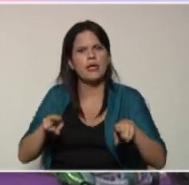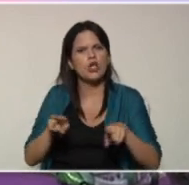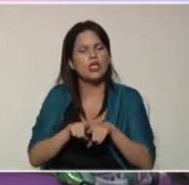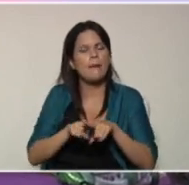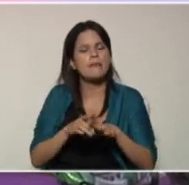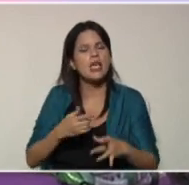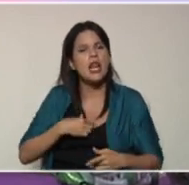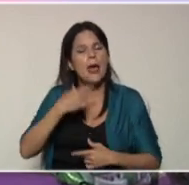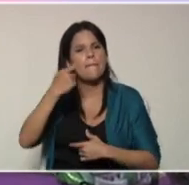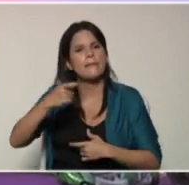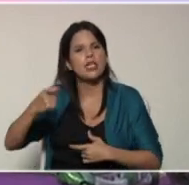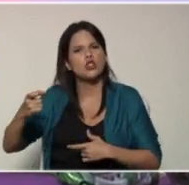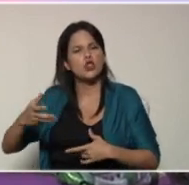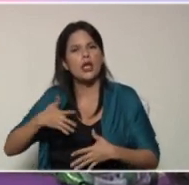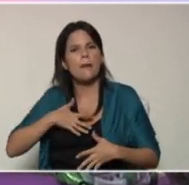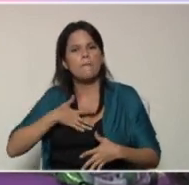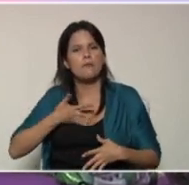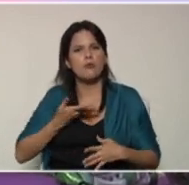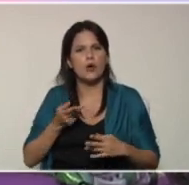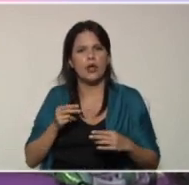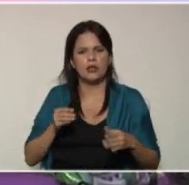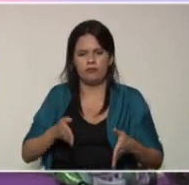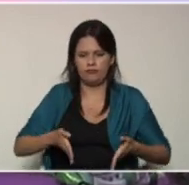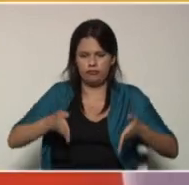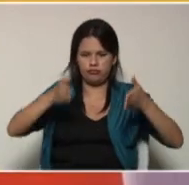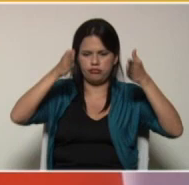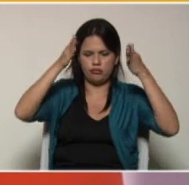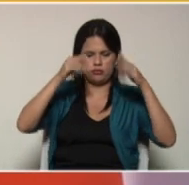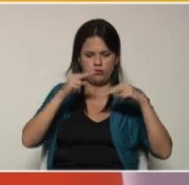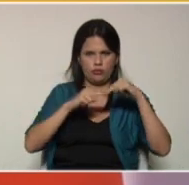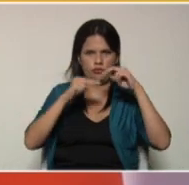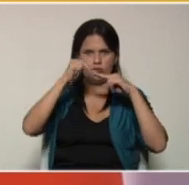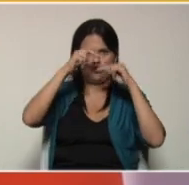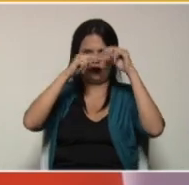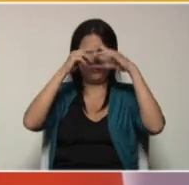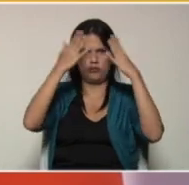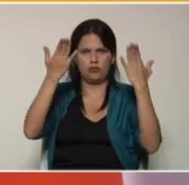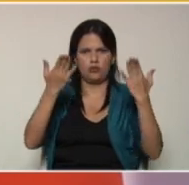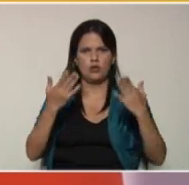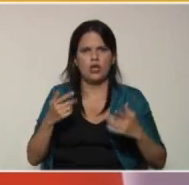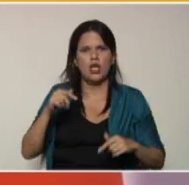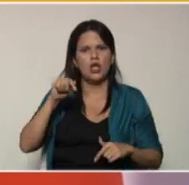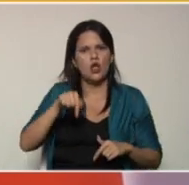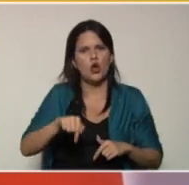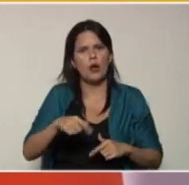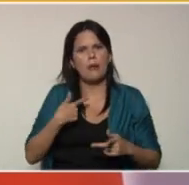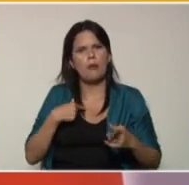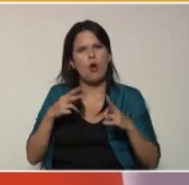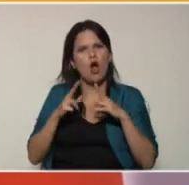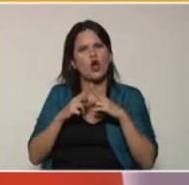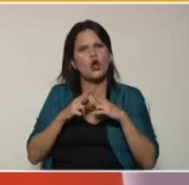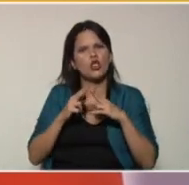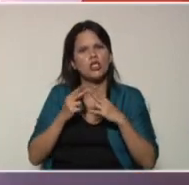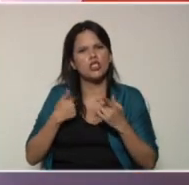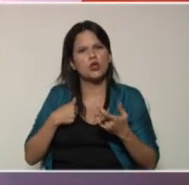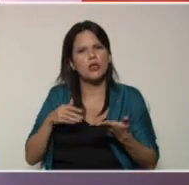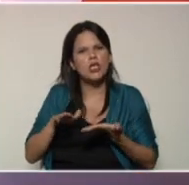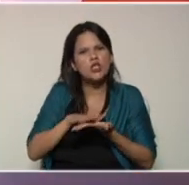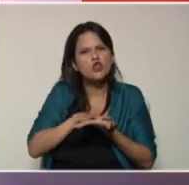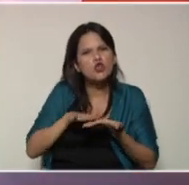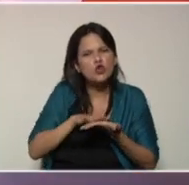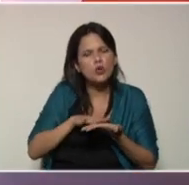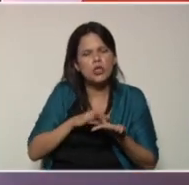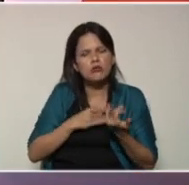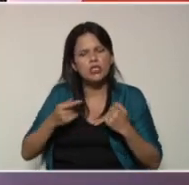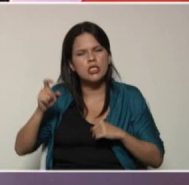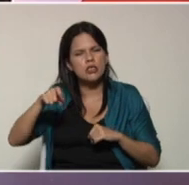personas pueden edificar sus estructuras. En el tema de hoy vamos a conocer sobre ese suelo que necesitamos